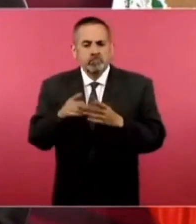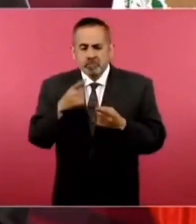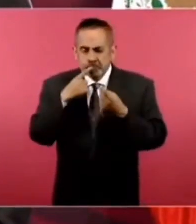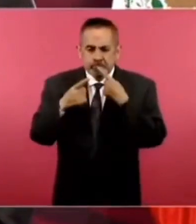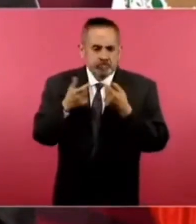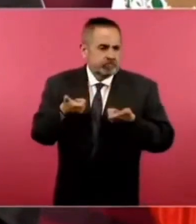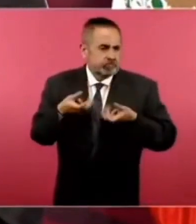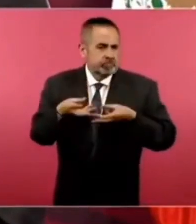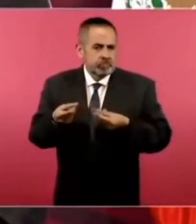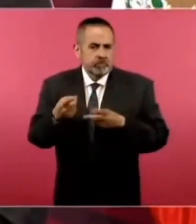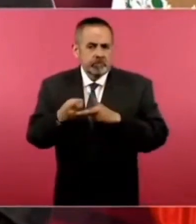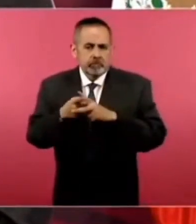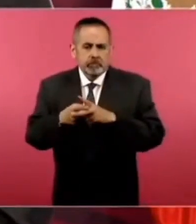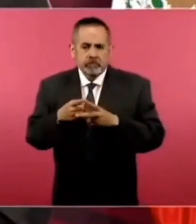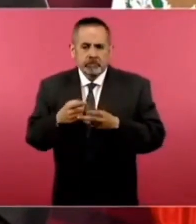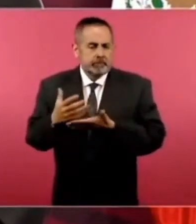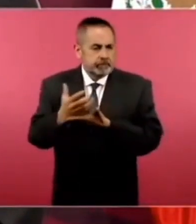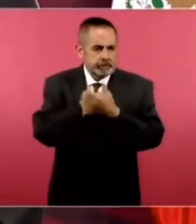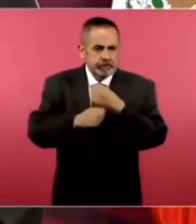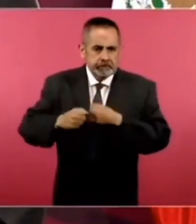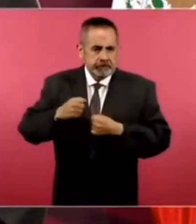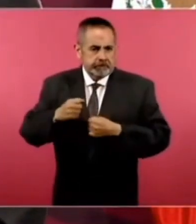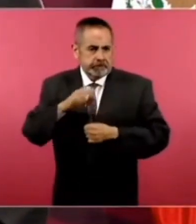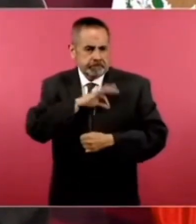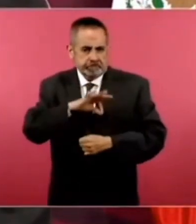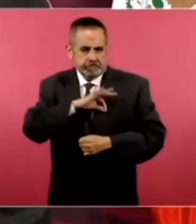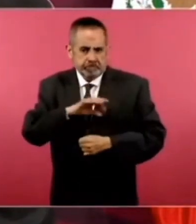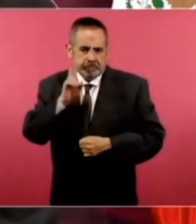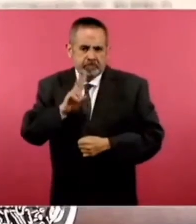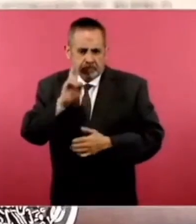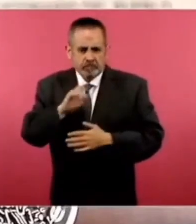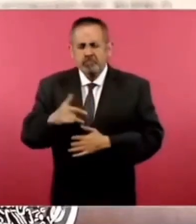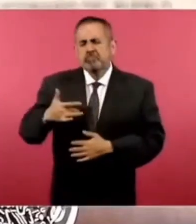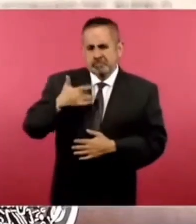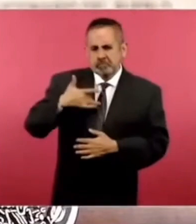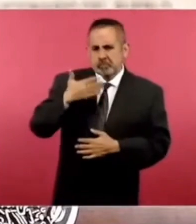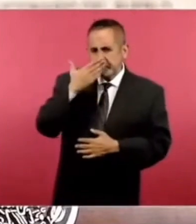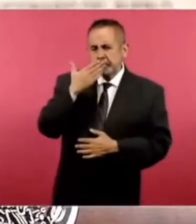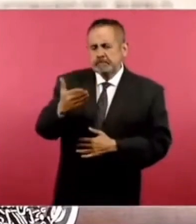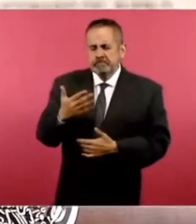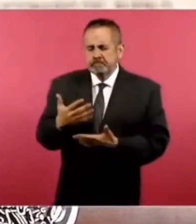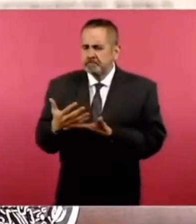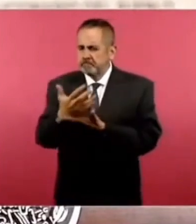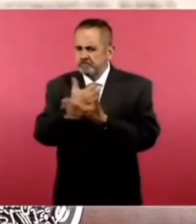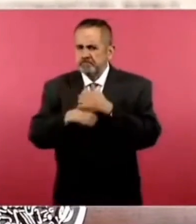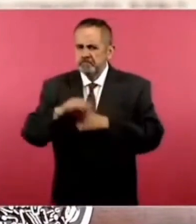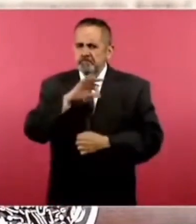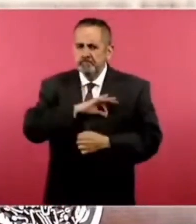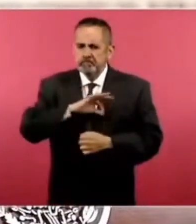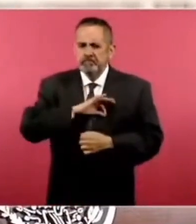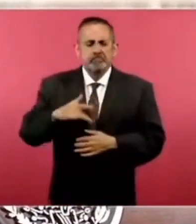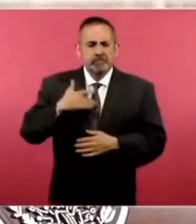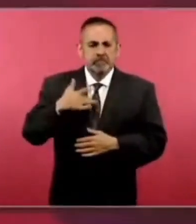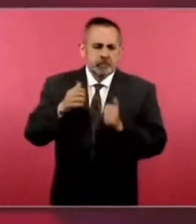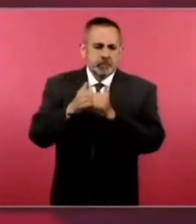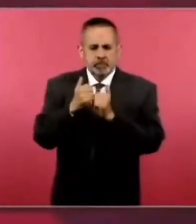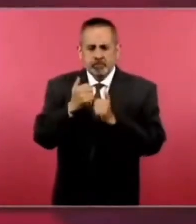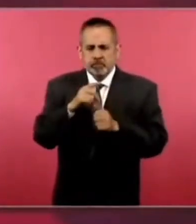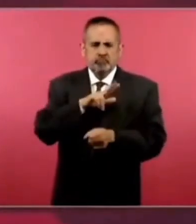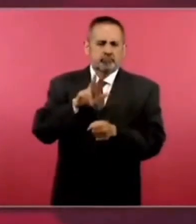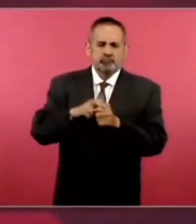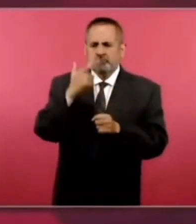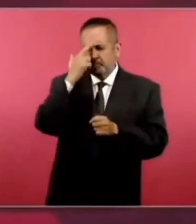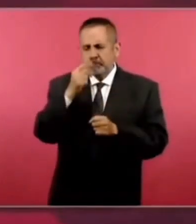en cuanto a utilidades. Yo siento que vamos a tener utilidades razonables,